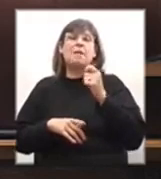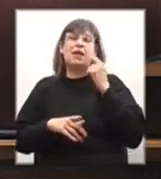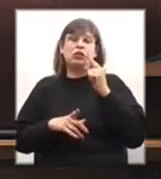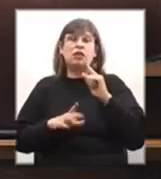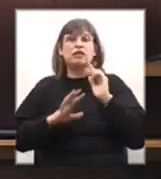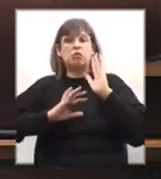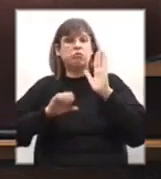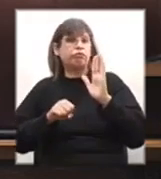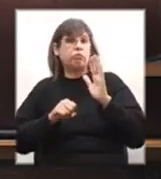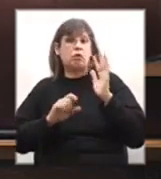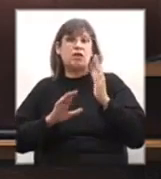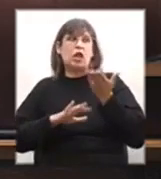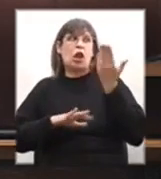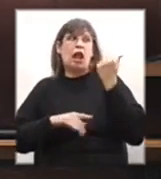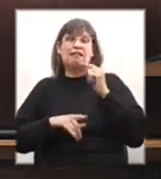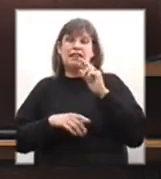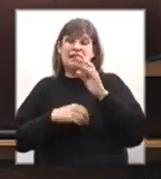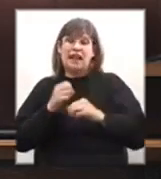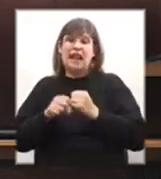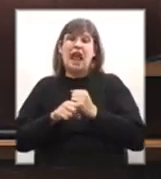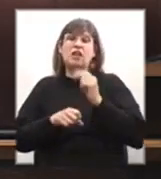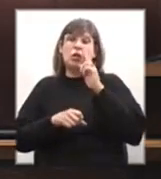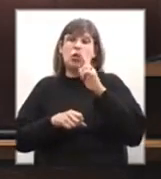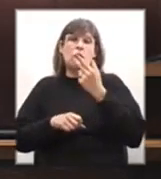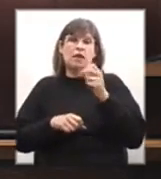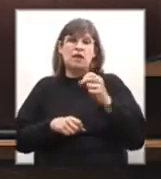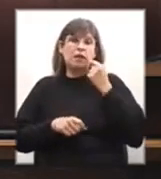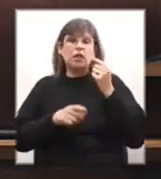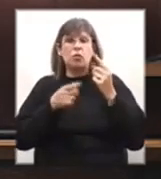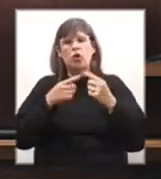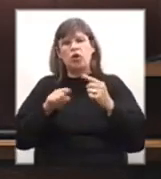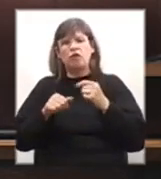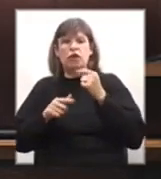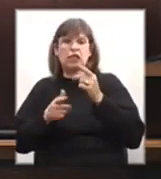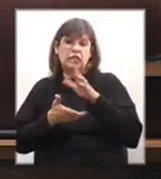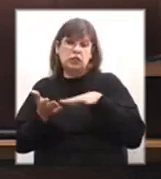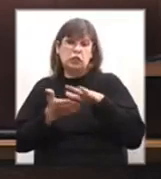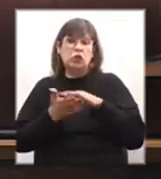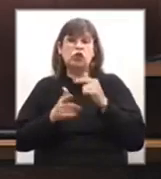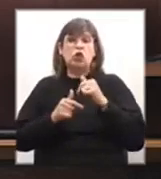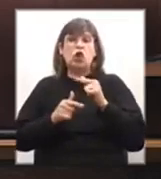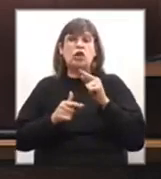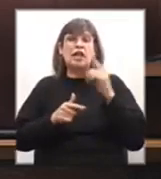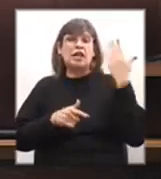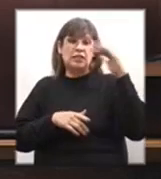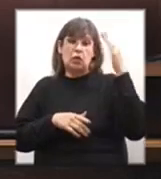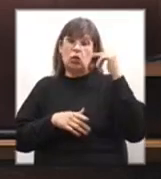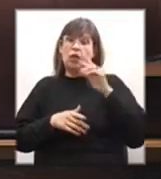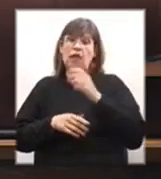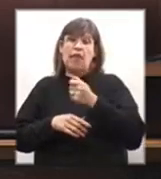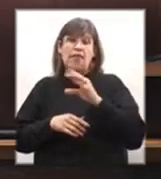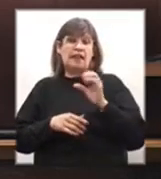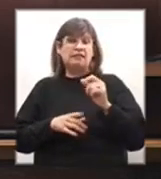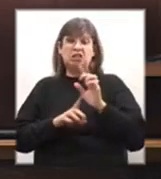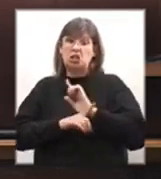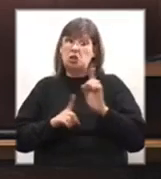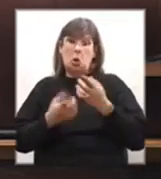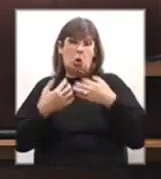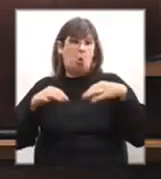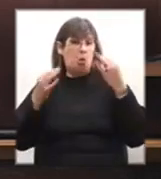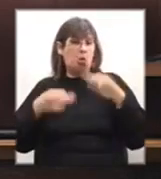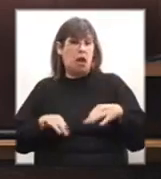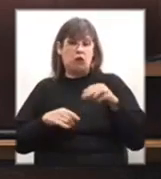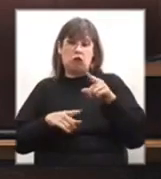y que por diferentes razones las autoridades de ACE no han cumplido con esa promesa ante usuarios y